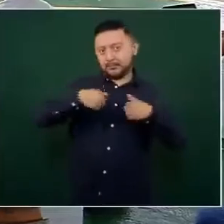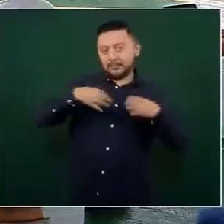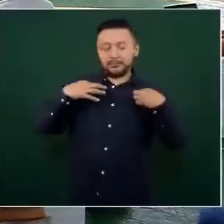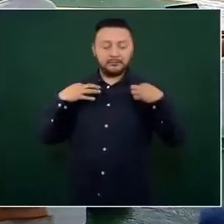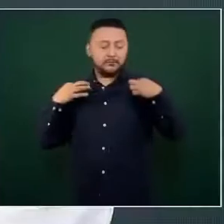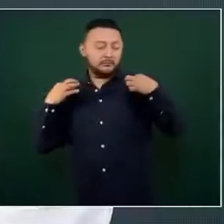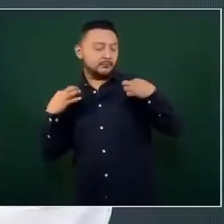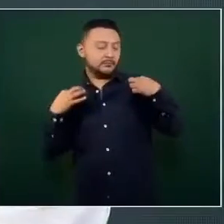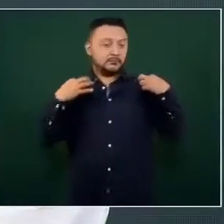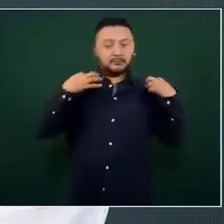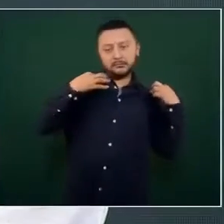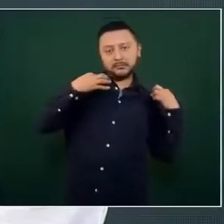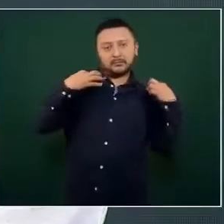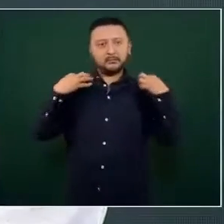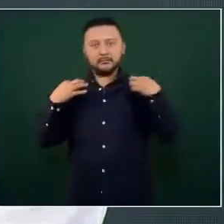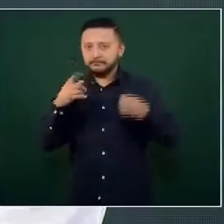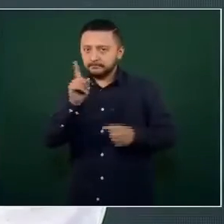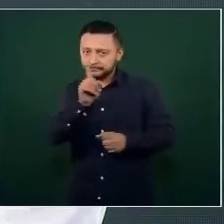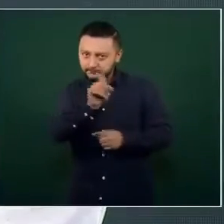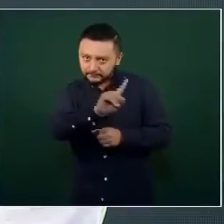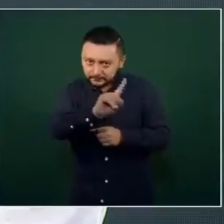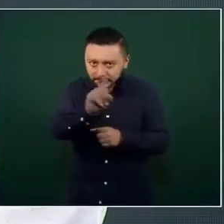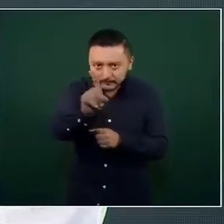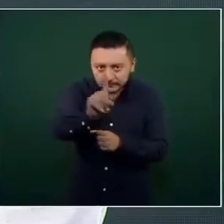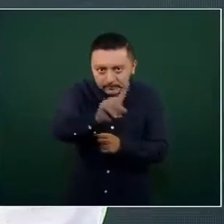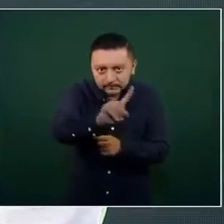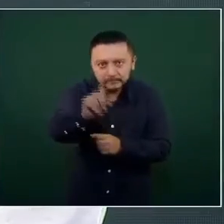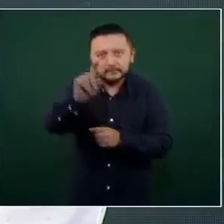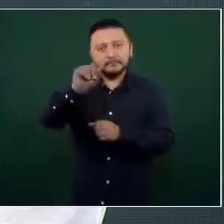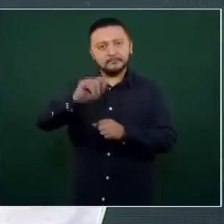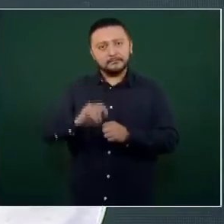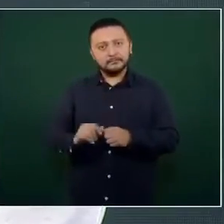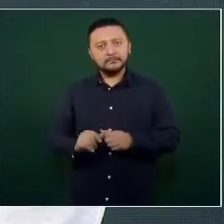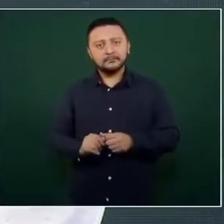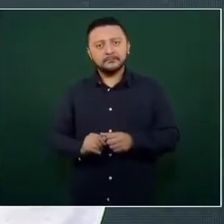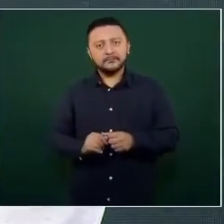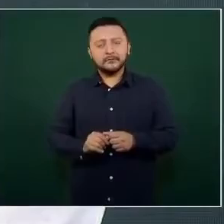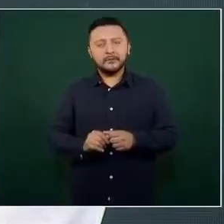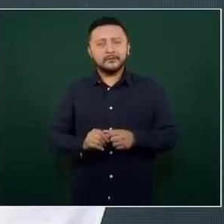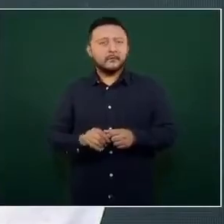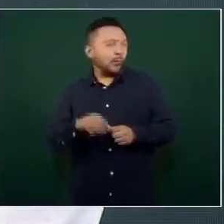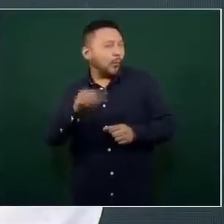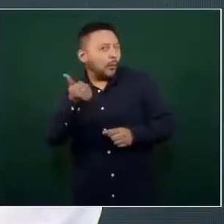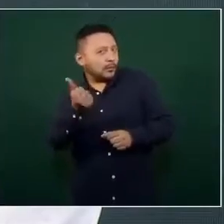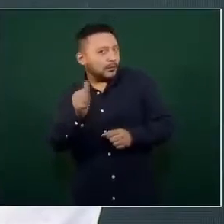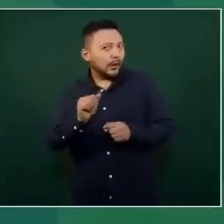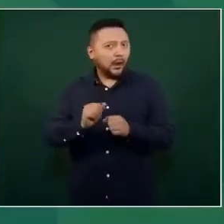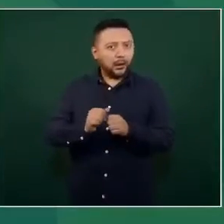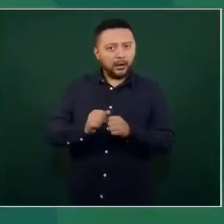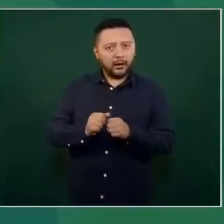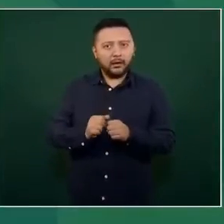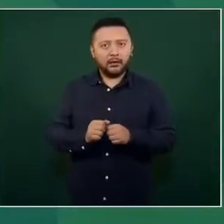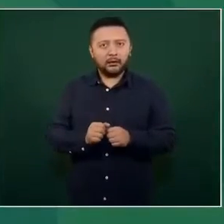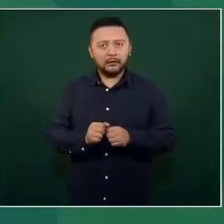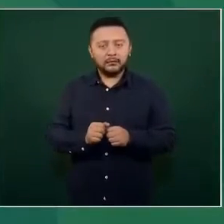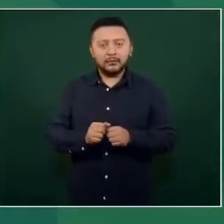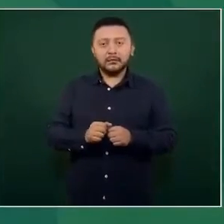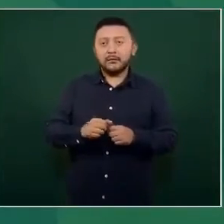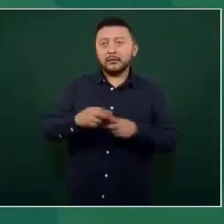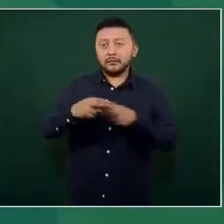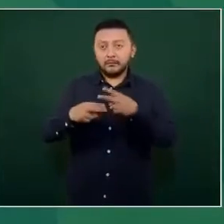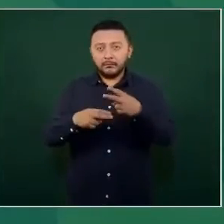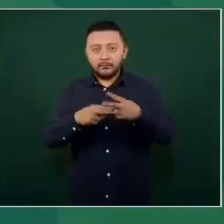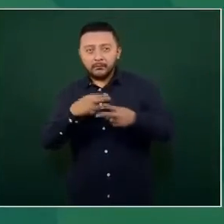como se pensaba, o voy a